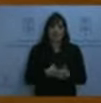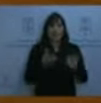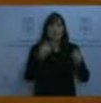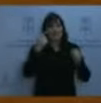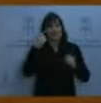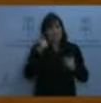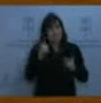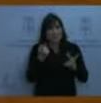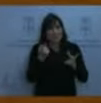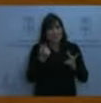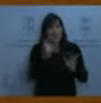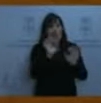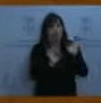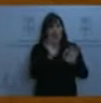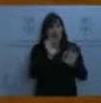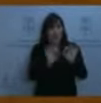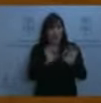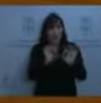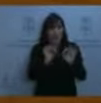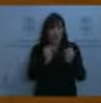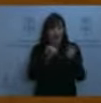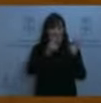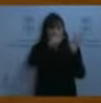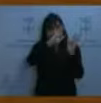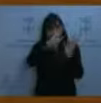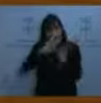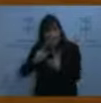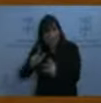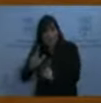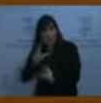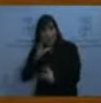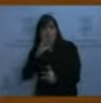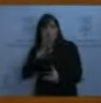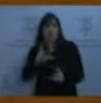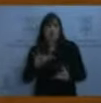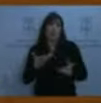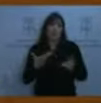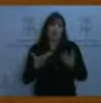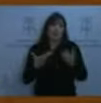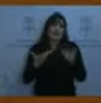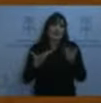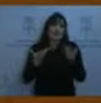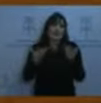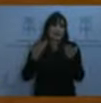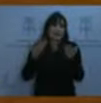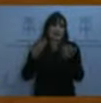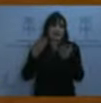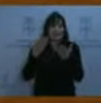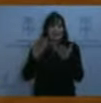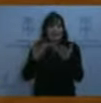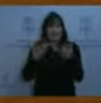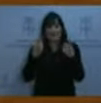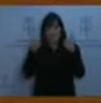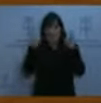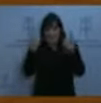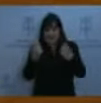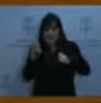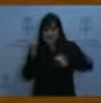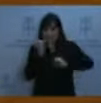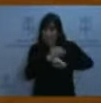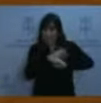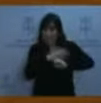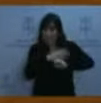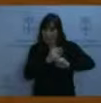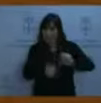para que hubiera una aportación a los fondos generales de la nación española, a los fondos